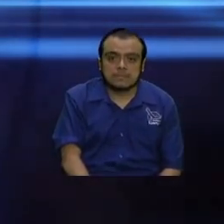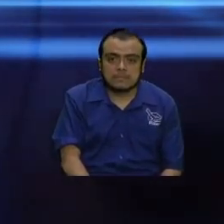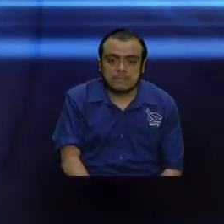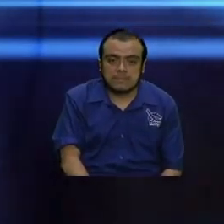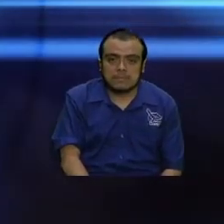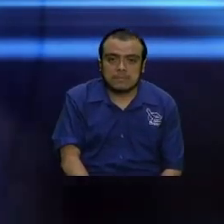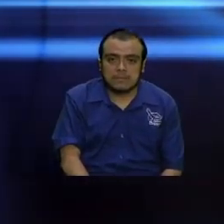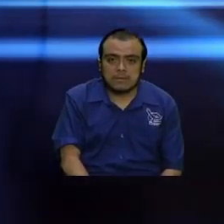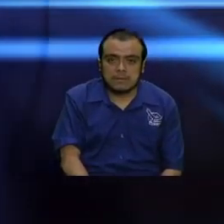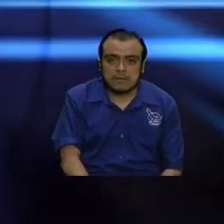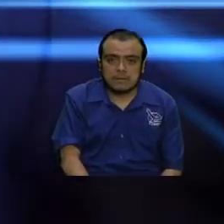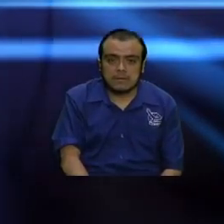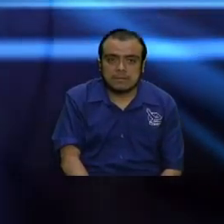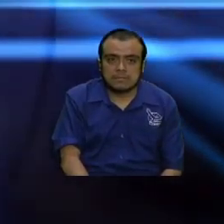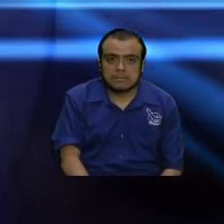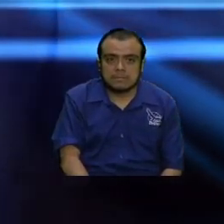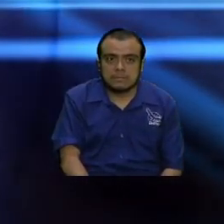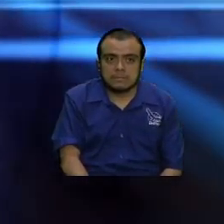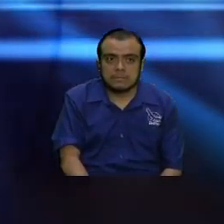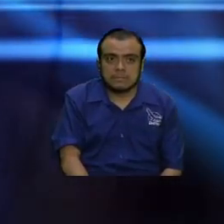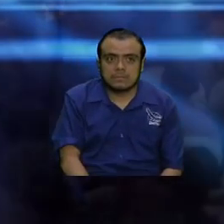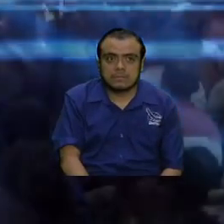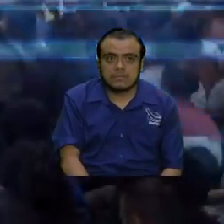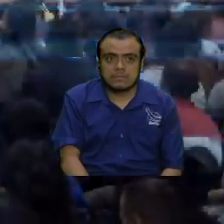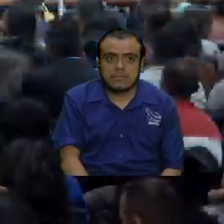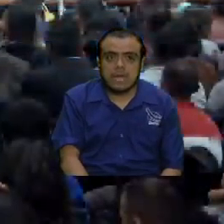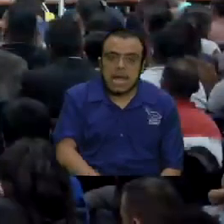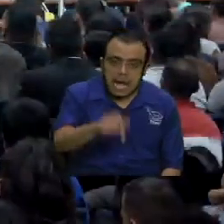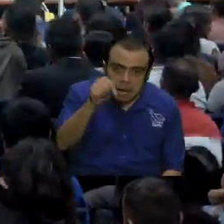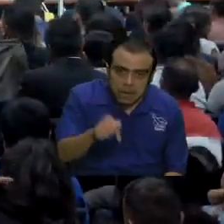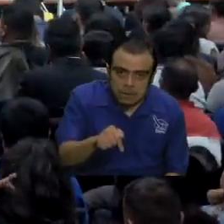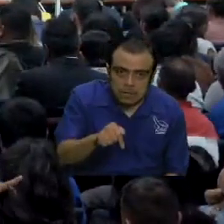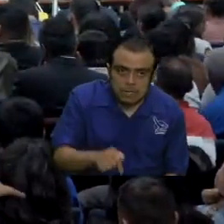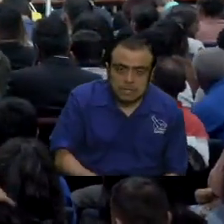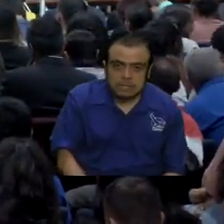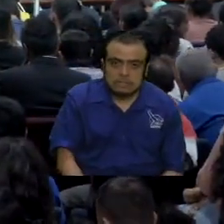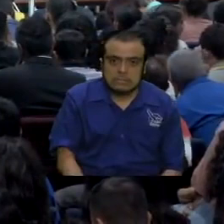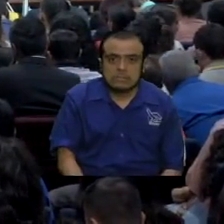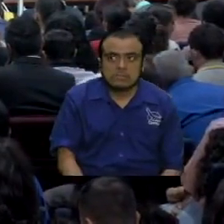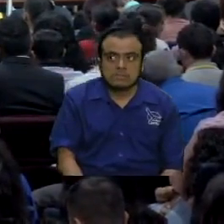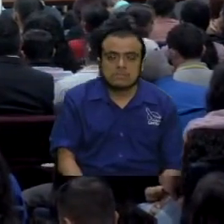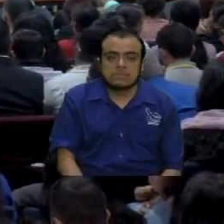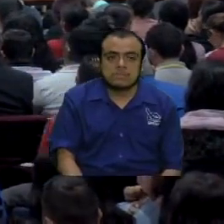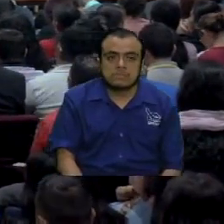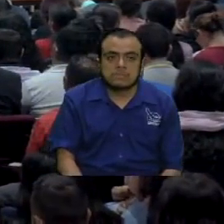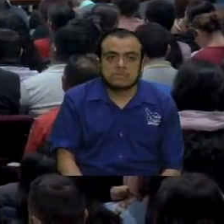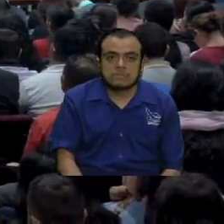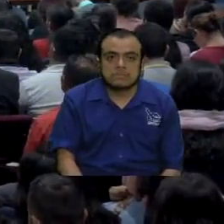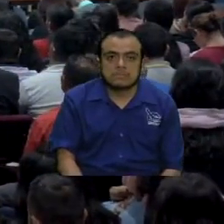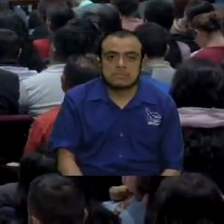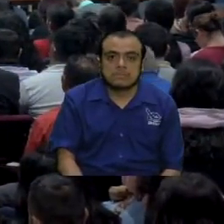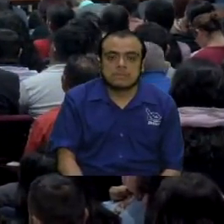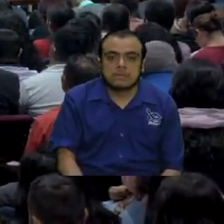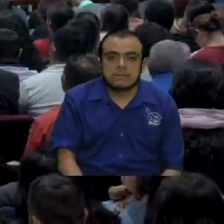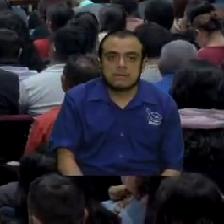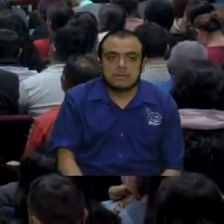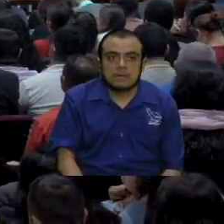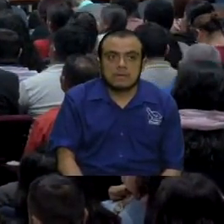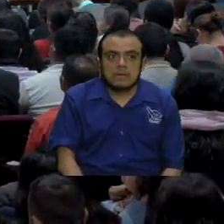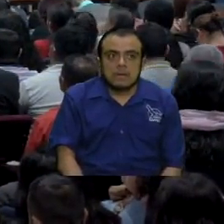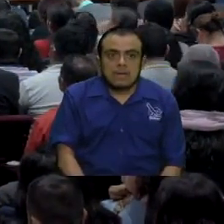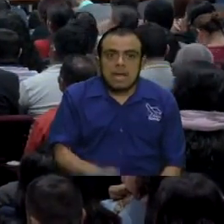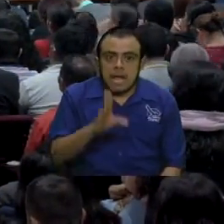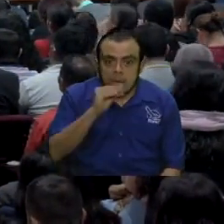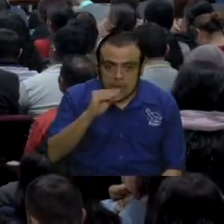¿Antiatrio? Antilugar santo, antilugar santísimo. Ahora, ¿estamos, ¿había aquí? Bueno. Entonces, ahora